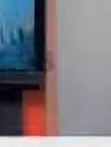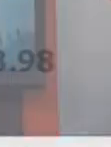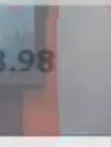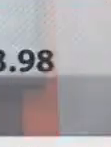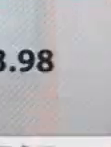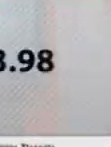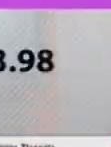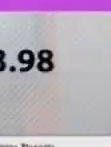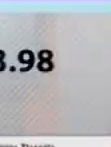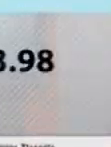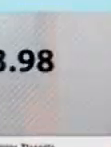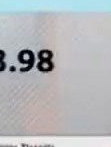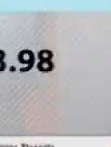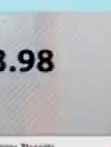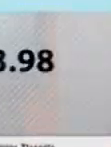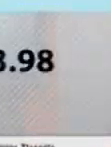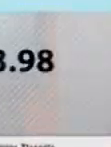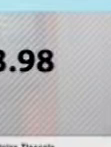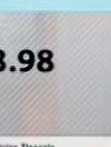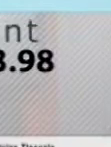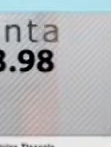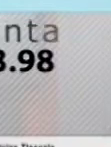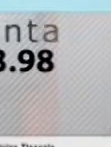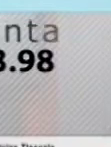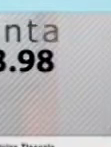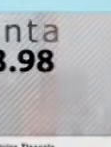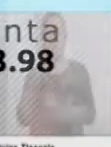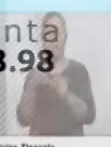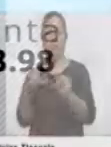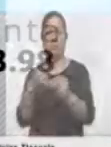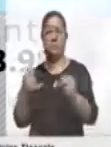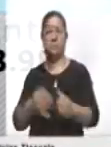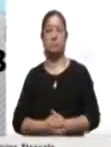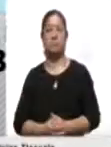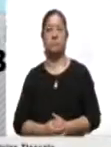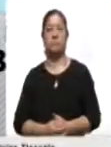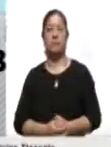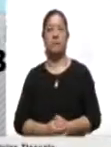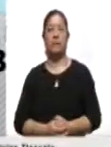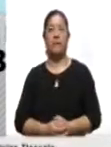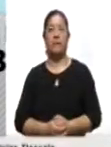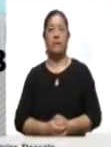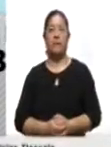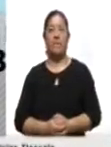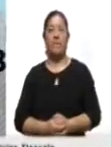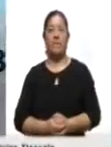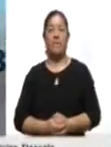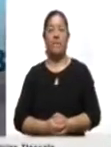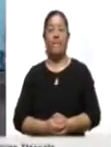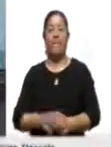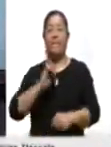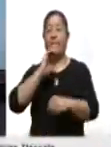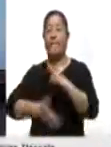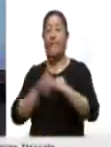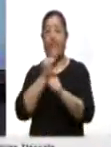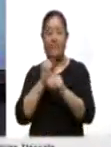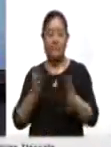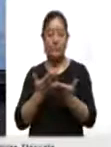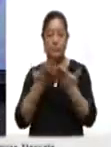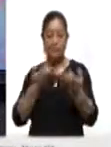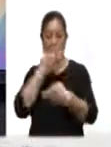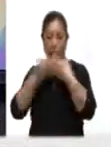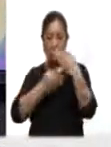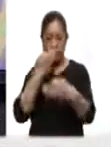centavos y a la venta en 23 pesos con 98 centavos. Hasta aquí la información de la emisión